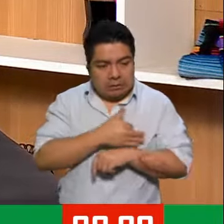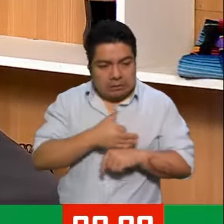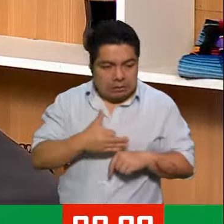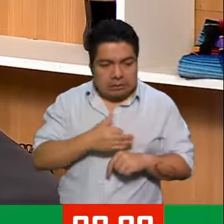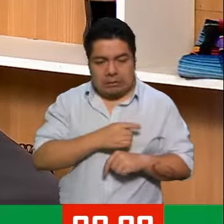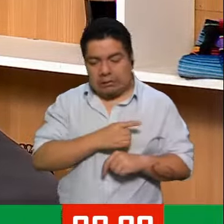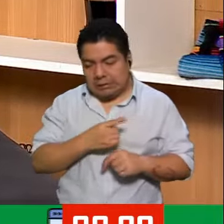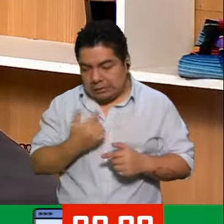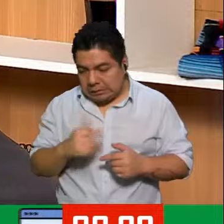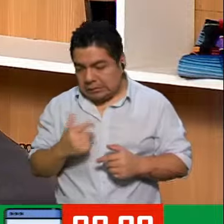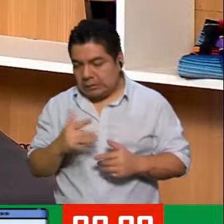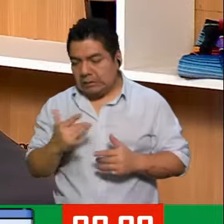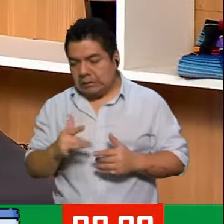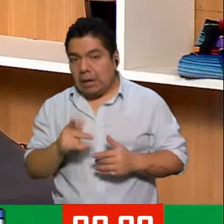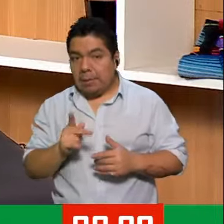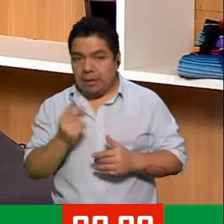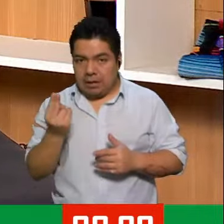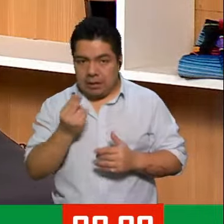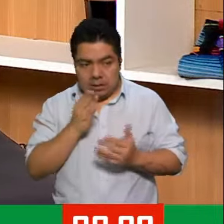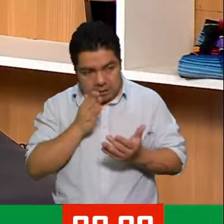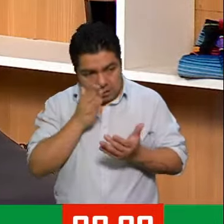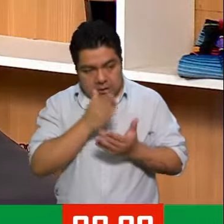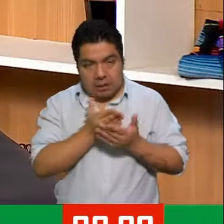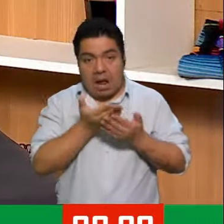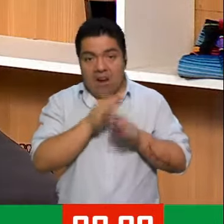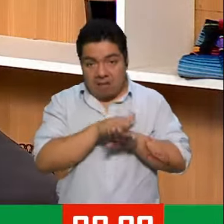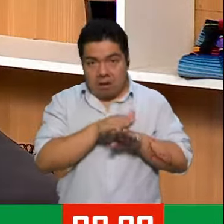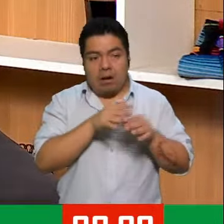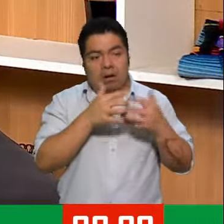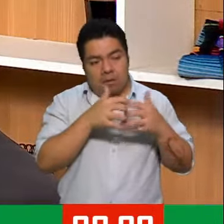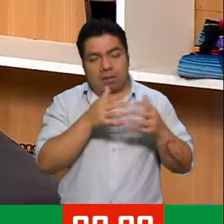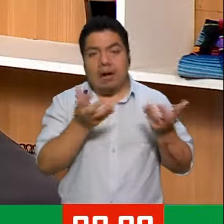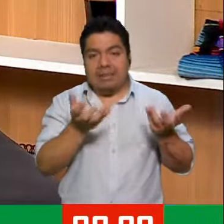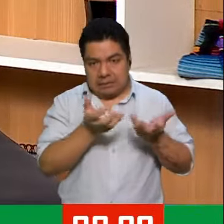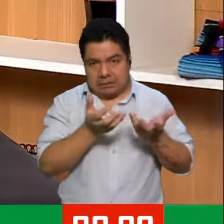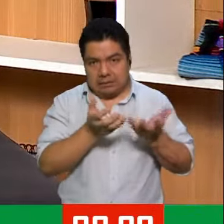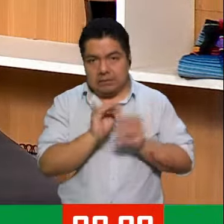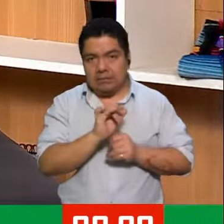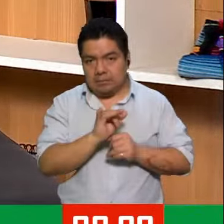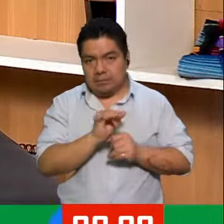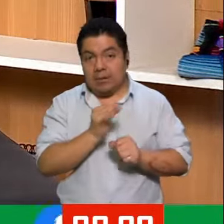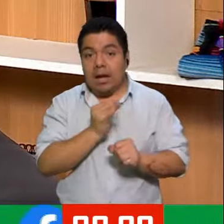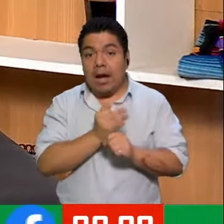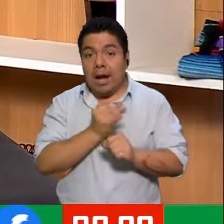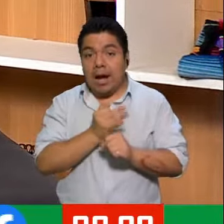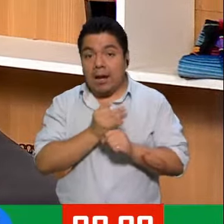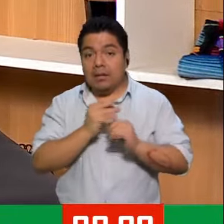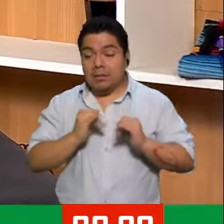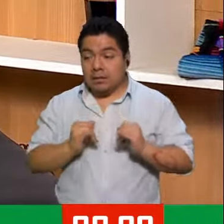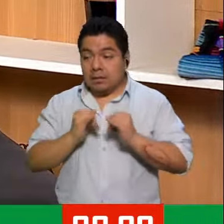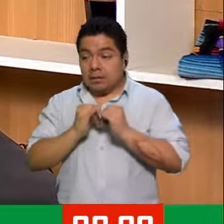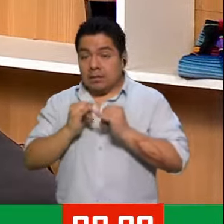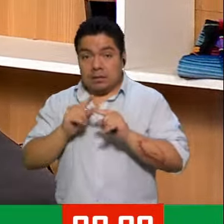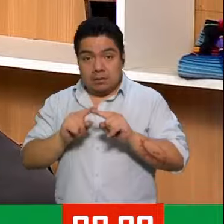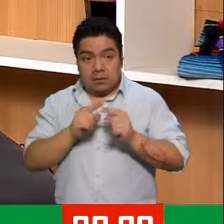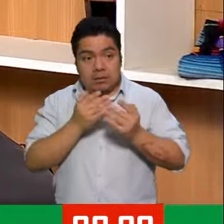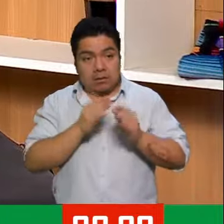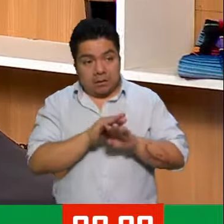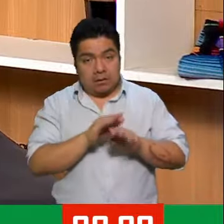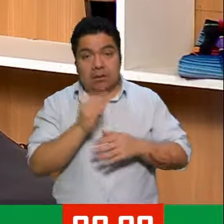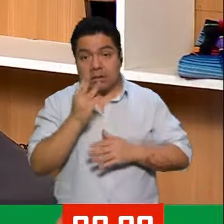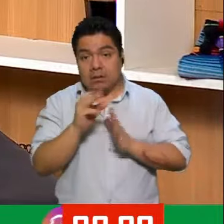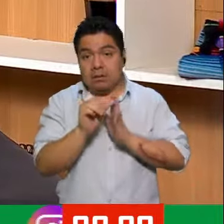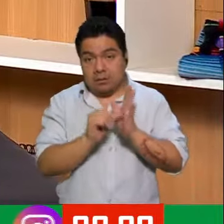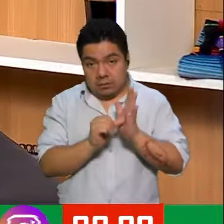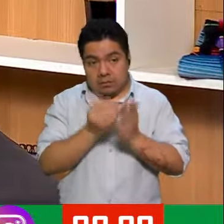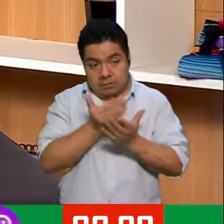a final de cuentas se tiene que iniciar con estos trámites. Y estamos hablando que actualmente las instituciones financieras te dan tres meses